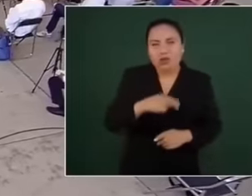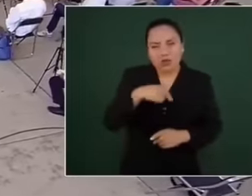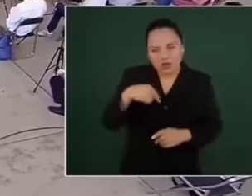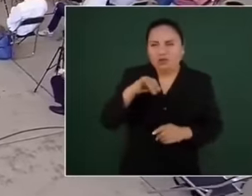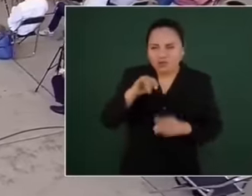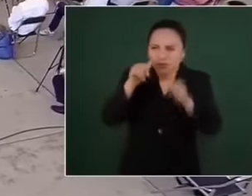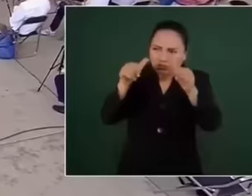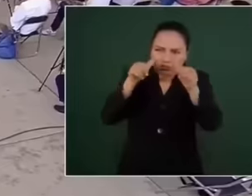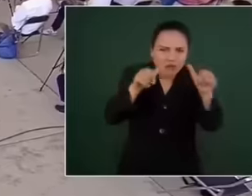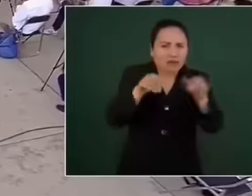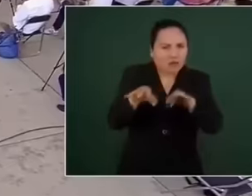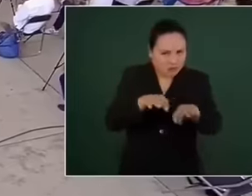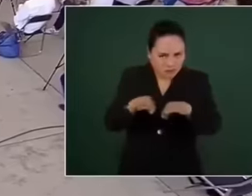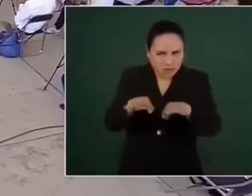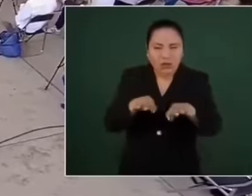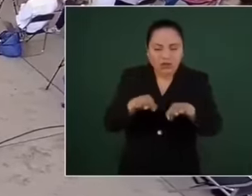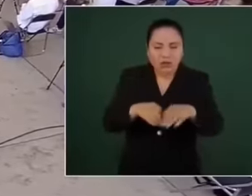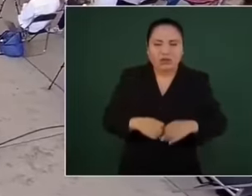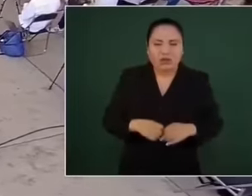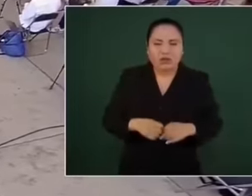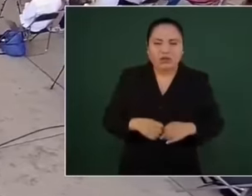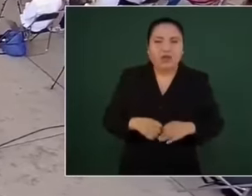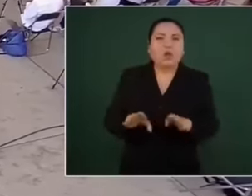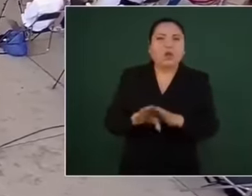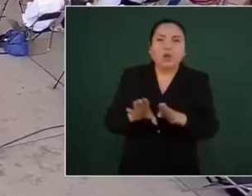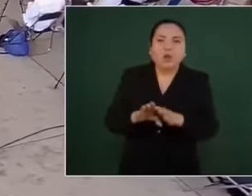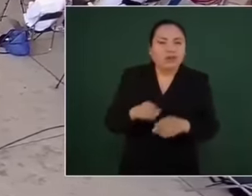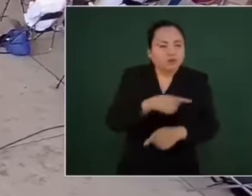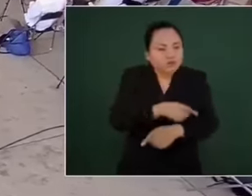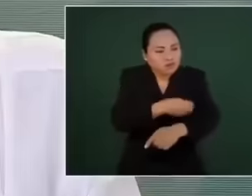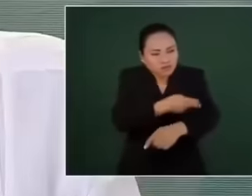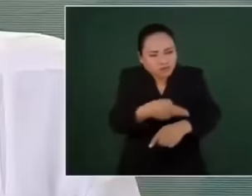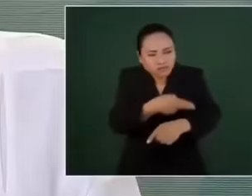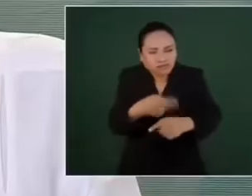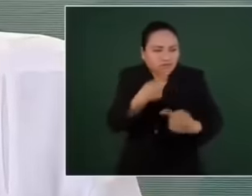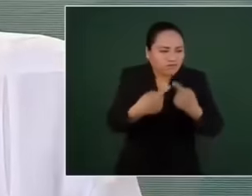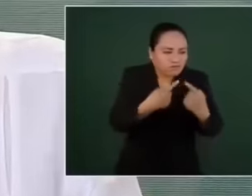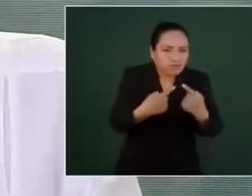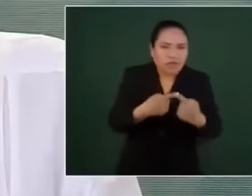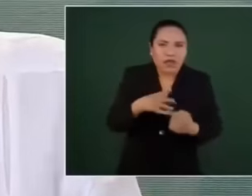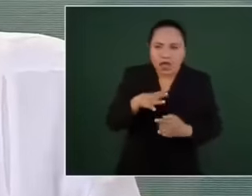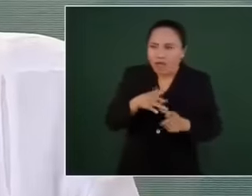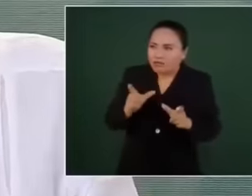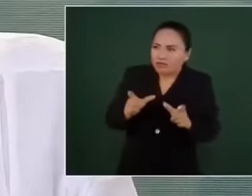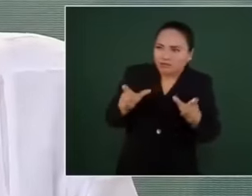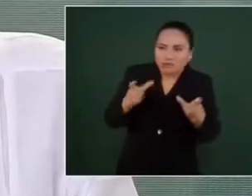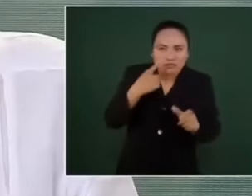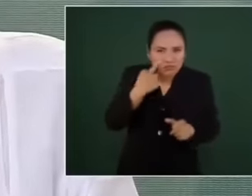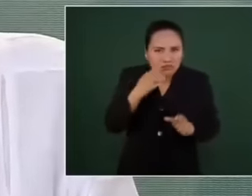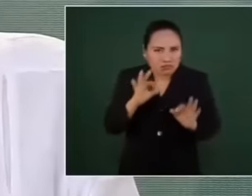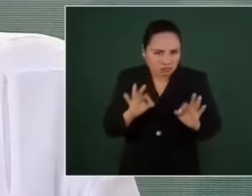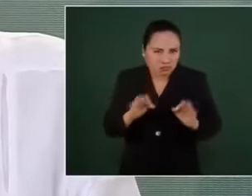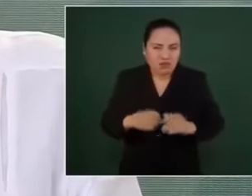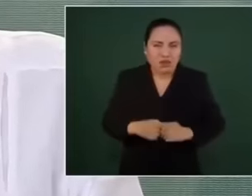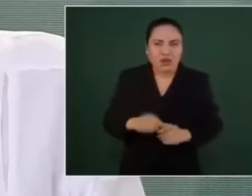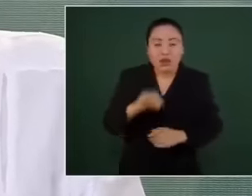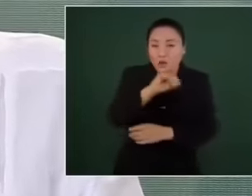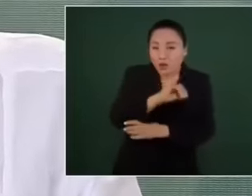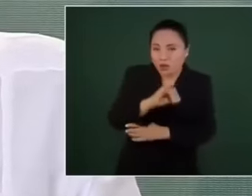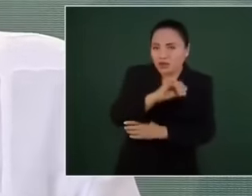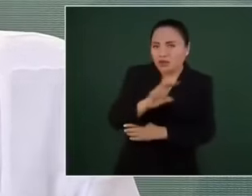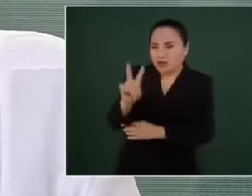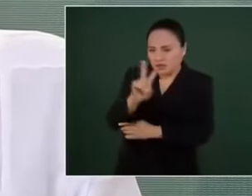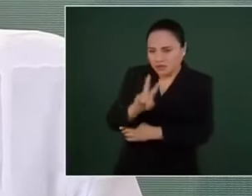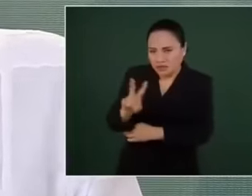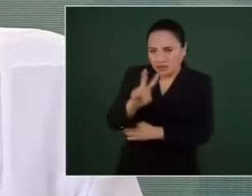y un autoblindado, bueno, los que quiera, porque el presidente no se merece un aumento de salario. Le ha estado chingando, ha estado